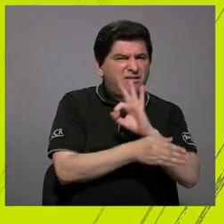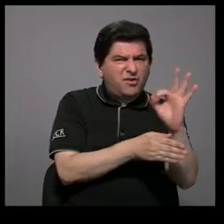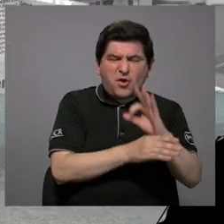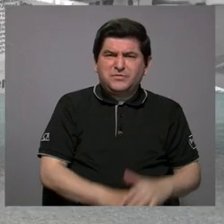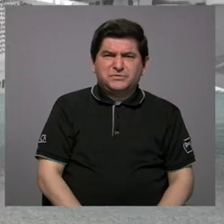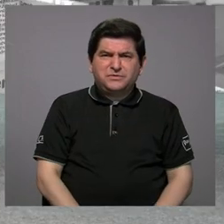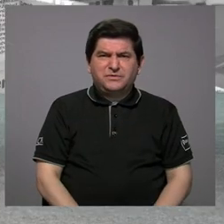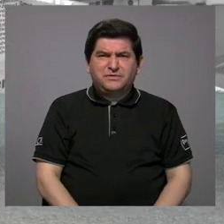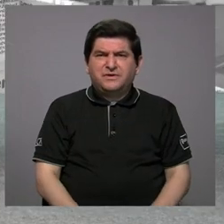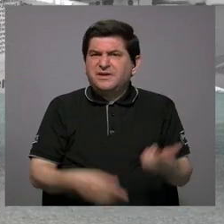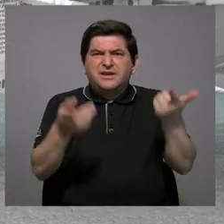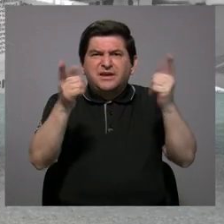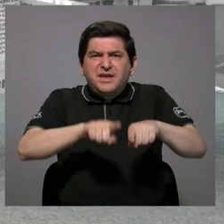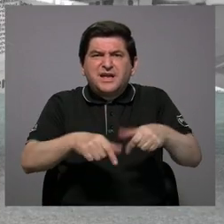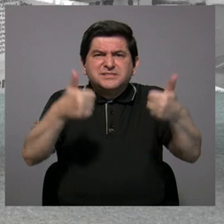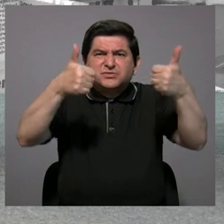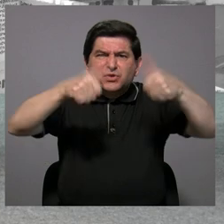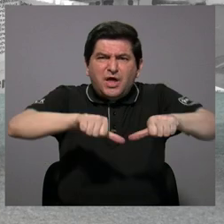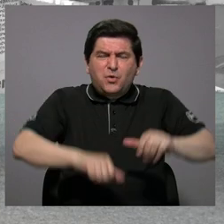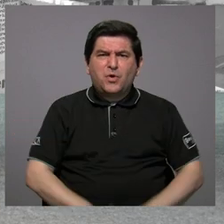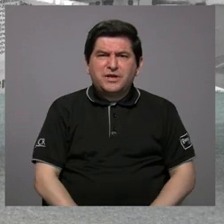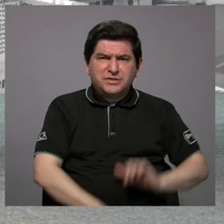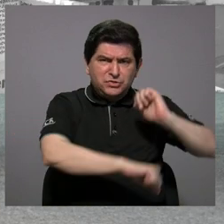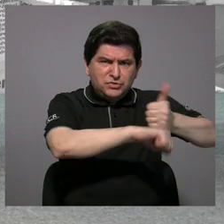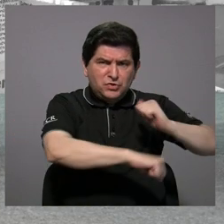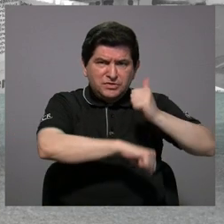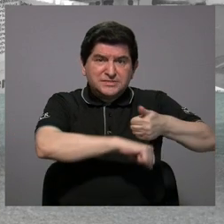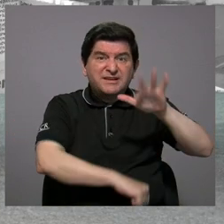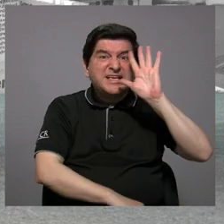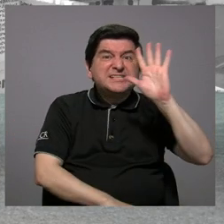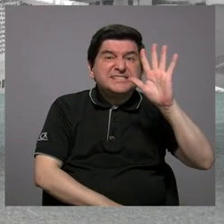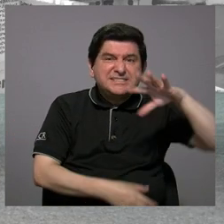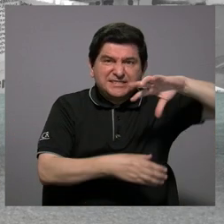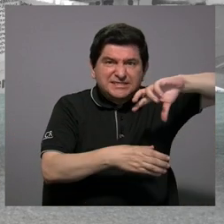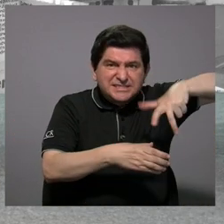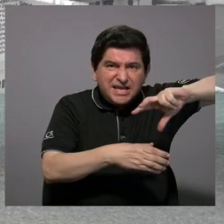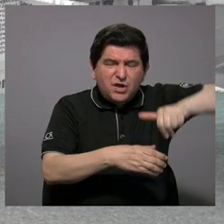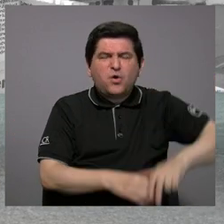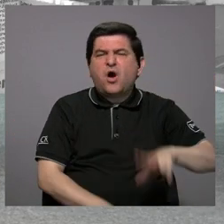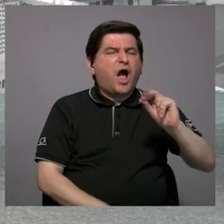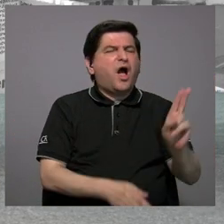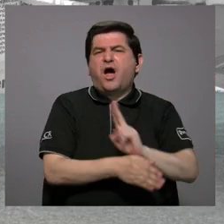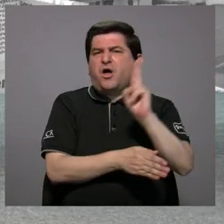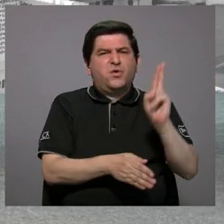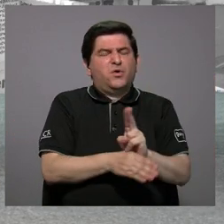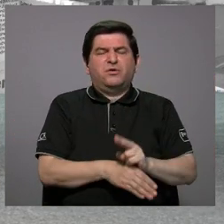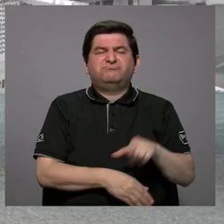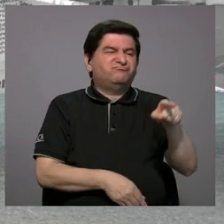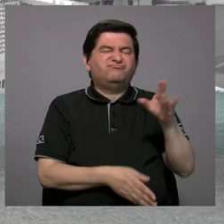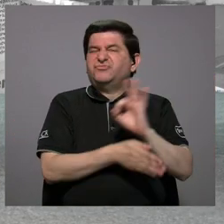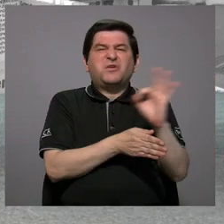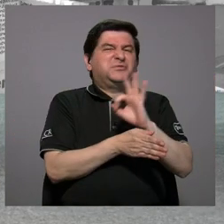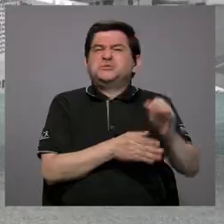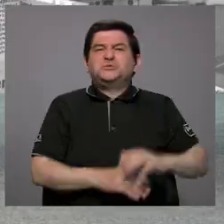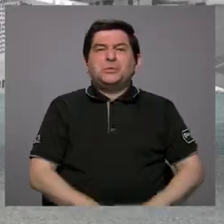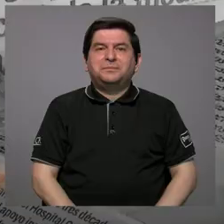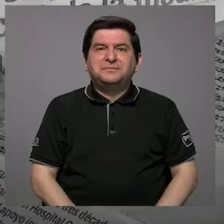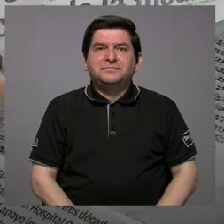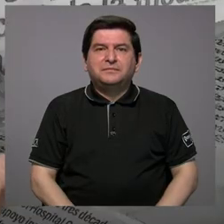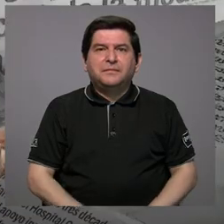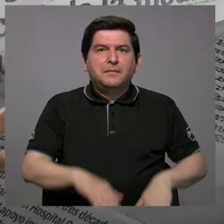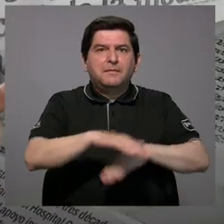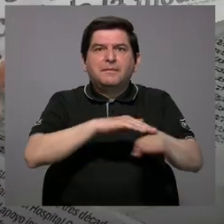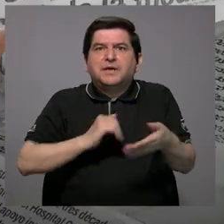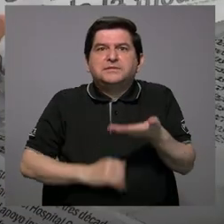entonces dijimos, ¿qué pasó con el acuerdo que llegamos de poner las cinco válvulas? Dijeron, no las vamos a poner porque no funciona. ¿Y con